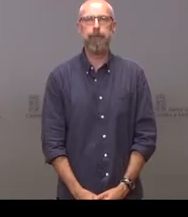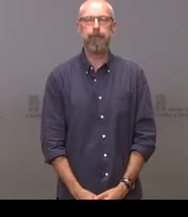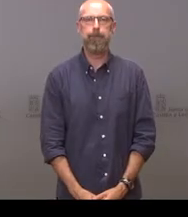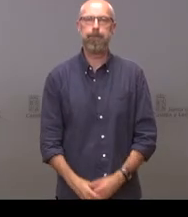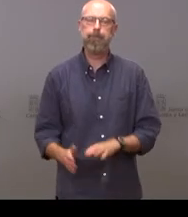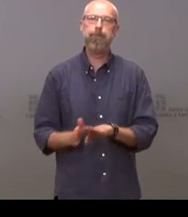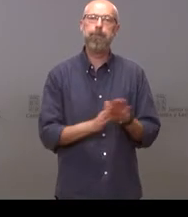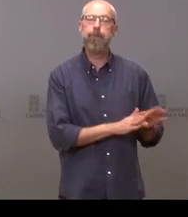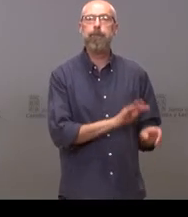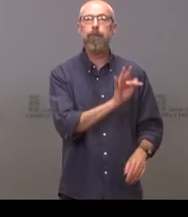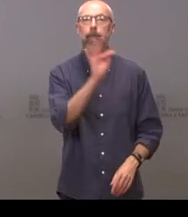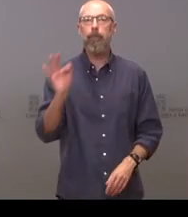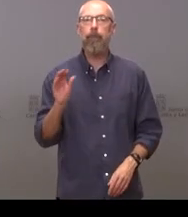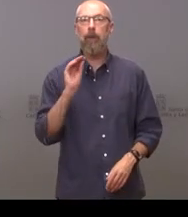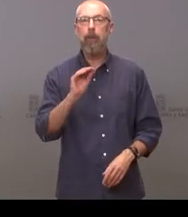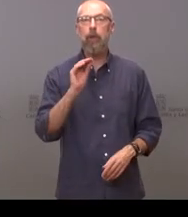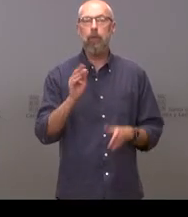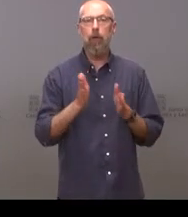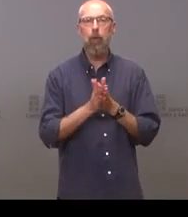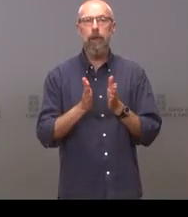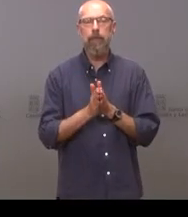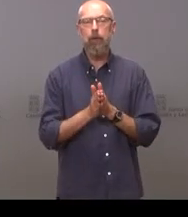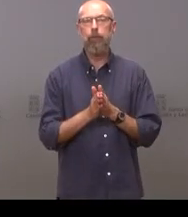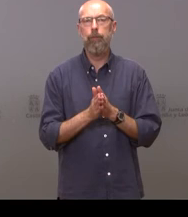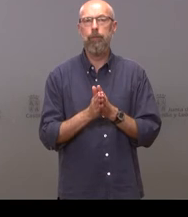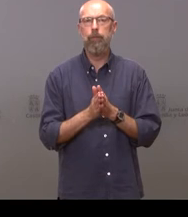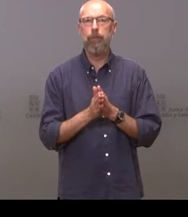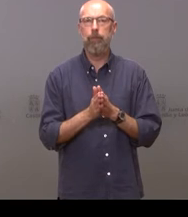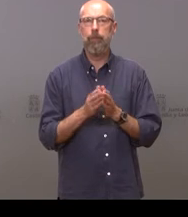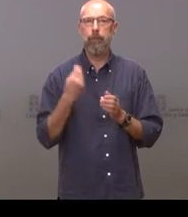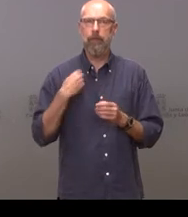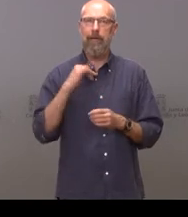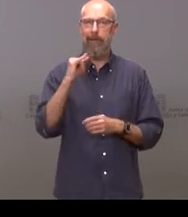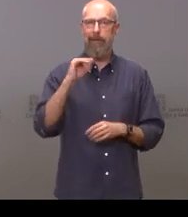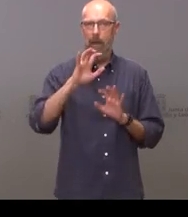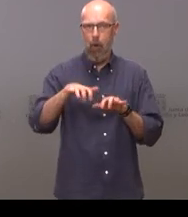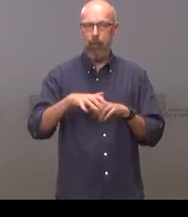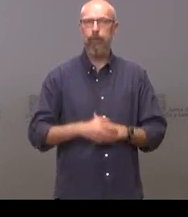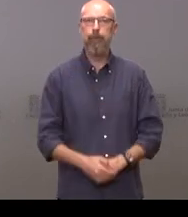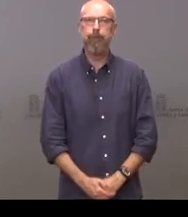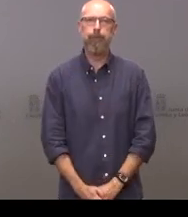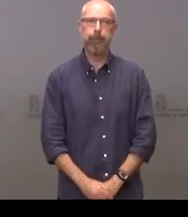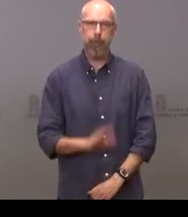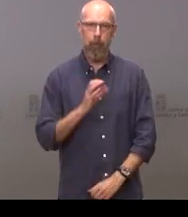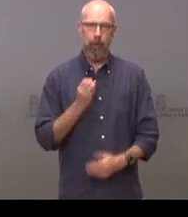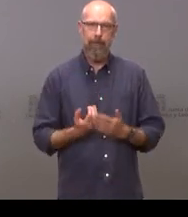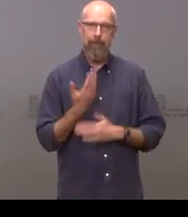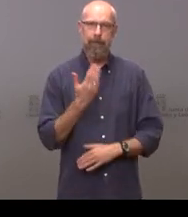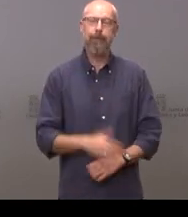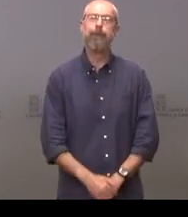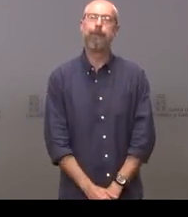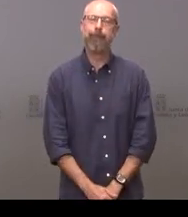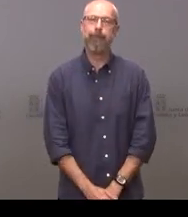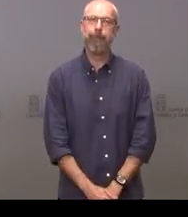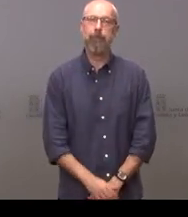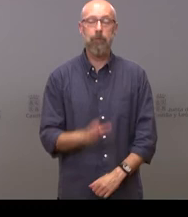continuamos ahora con otro compañero en este caso con Elizabeth Alba de Ileón Elizabeth buenos días hola buenos